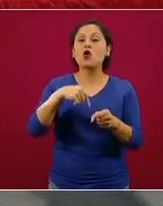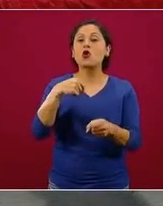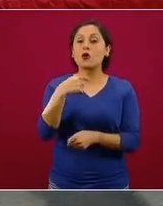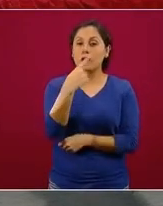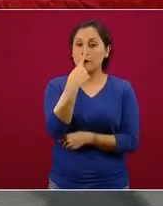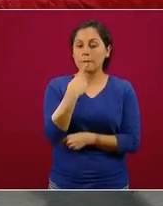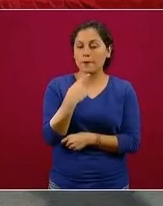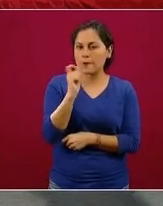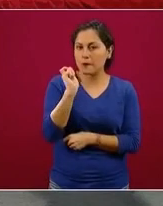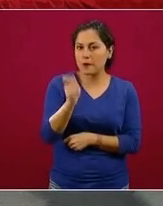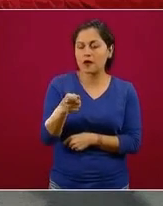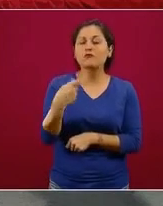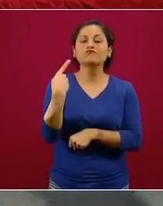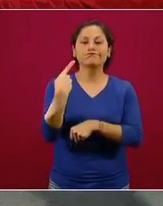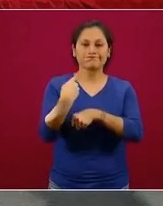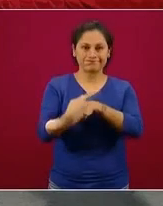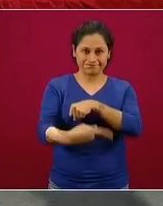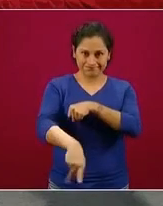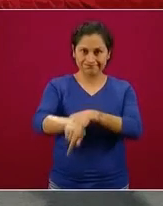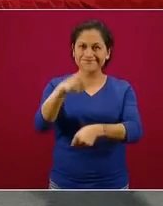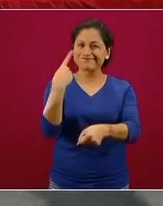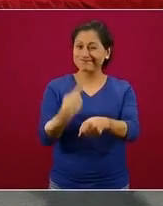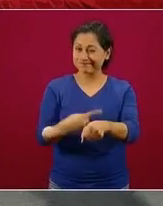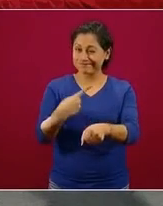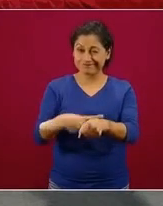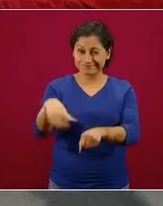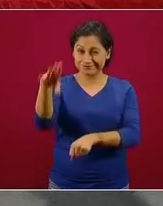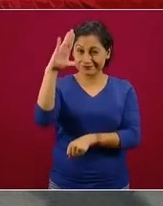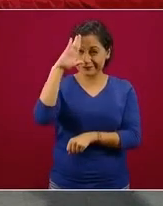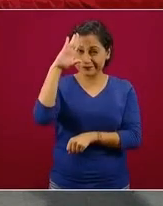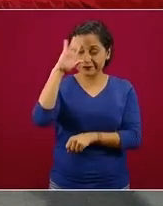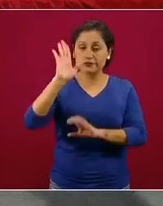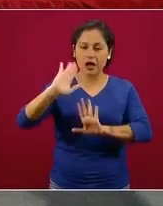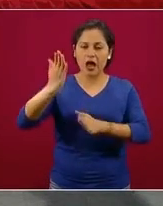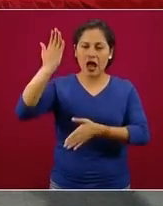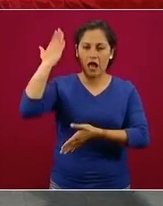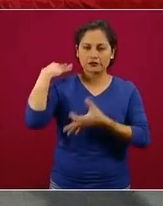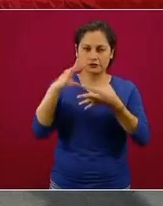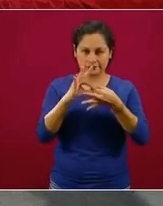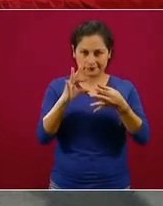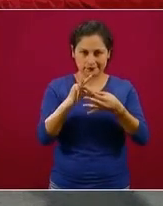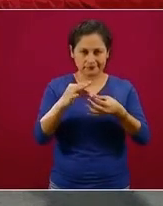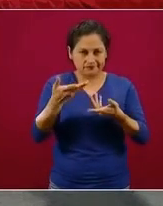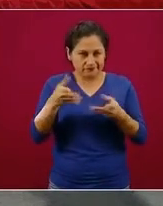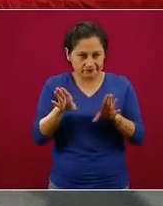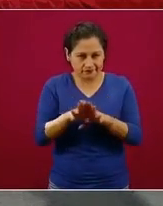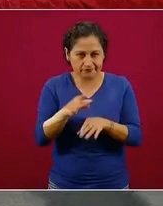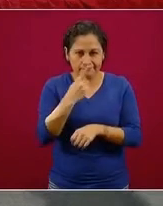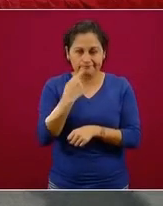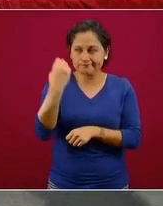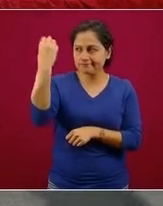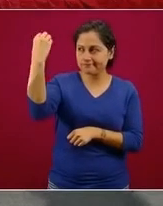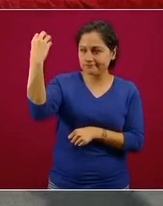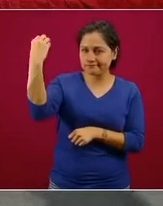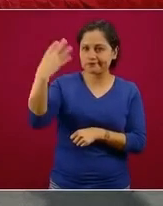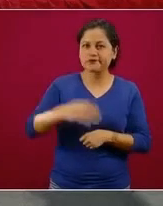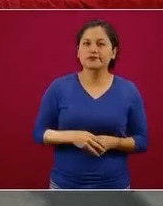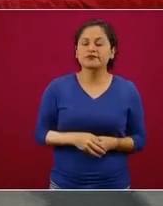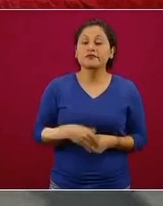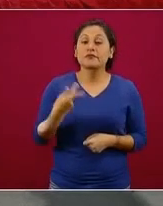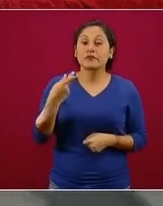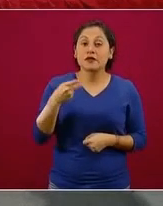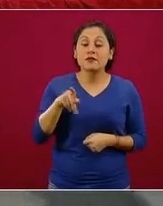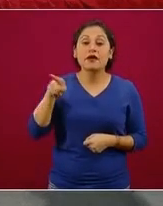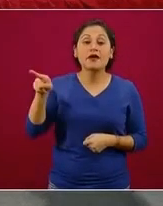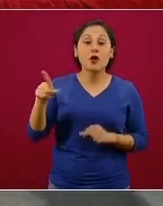riesgo epidémico máximo, de acuerdo a los indicadores ya comentados. Y tiene, en lugar de un triángulo, un cuadrado